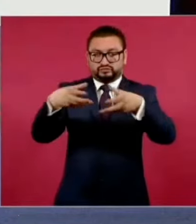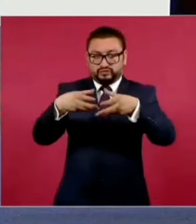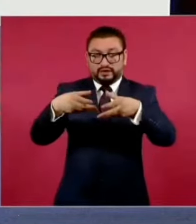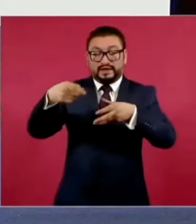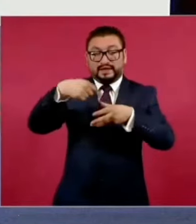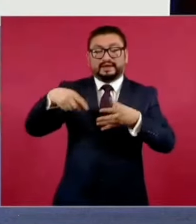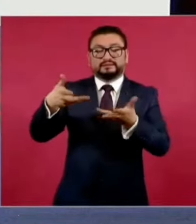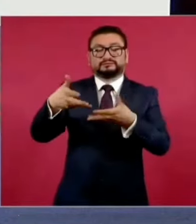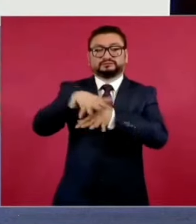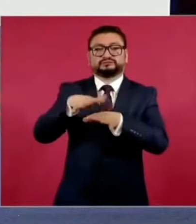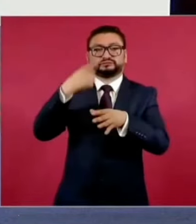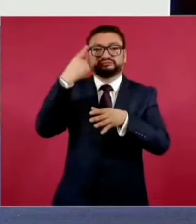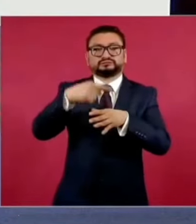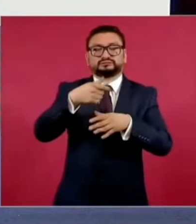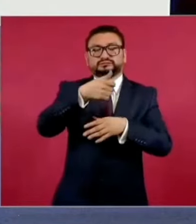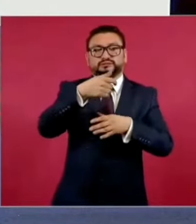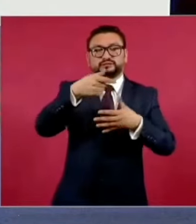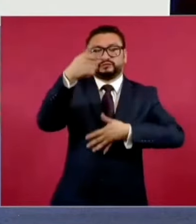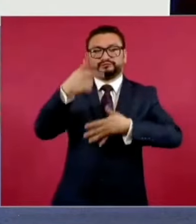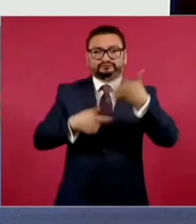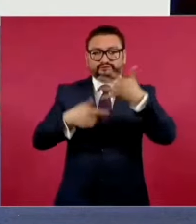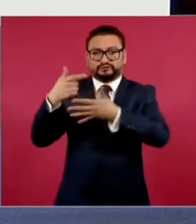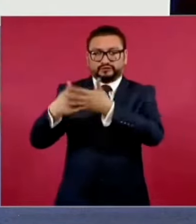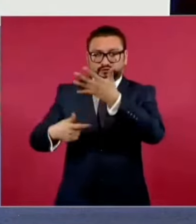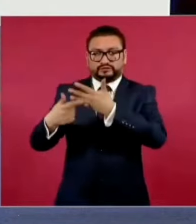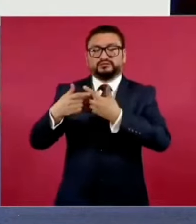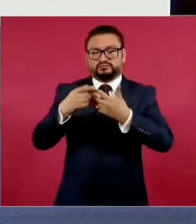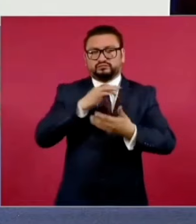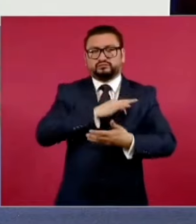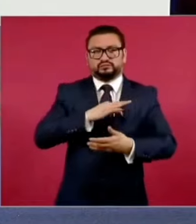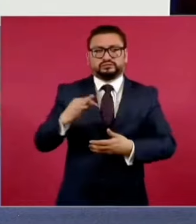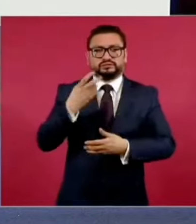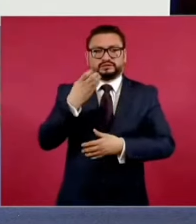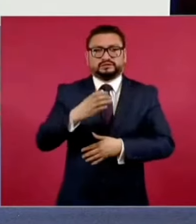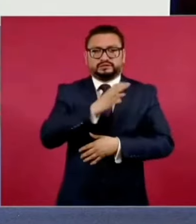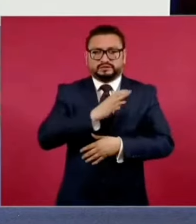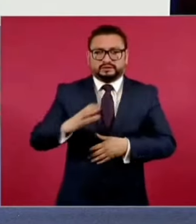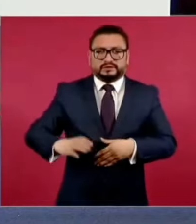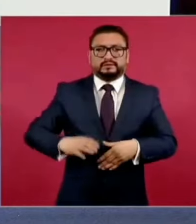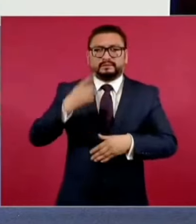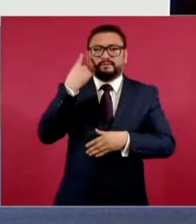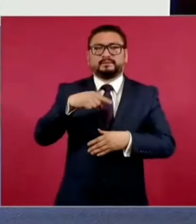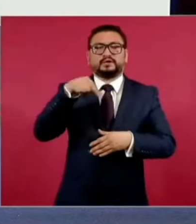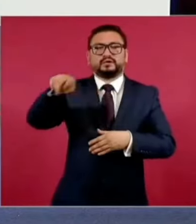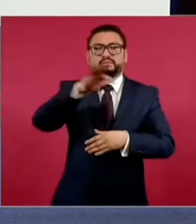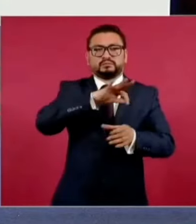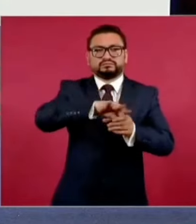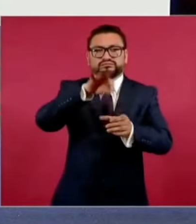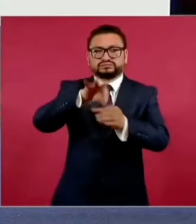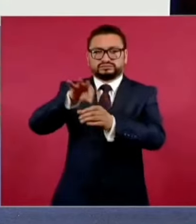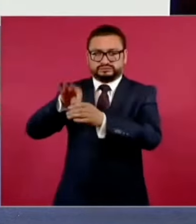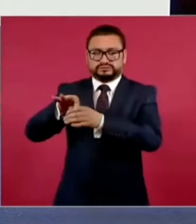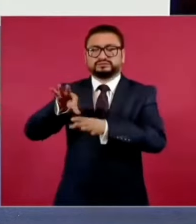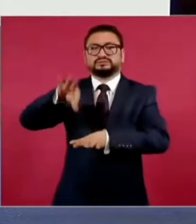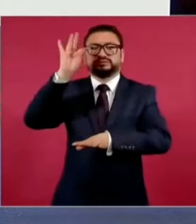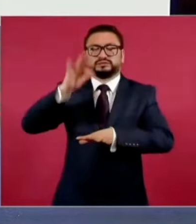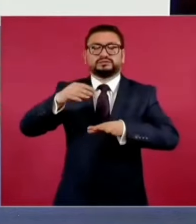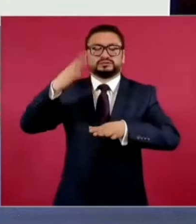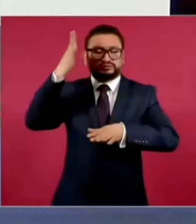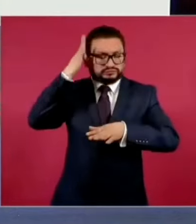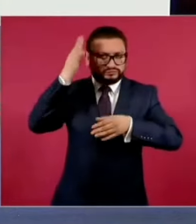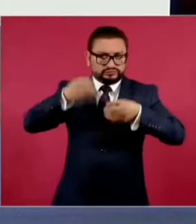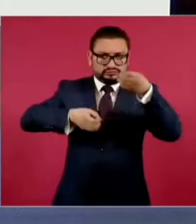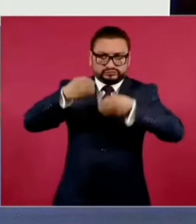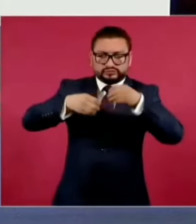para cada una de estas carteras, de estos espacios para poder elegir a los ministros y a los